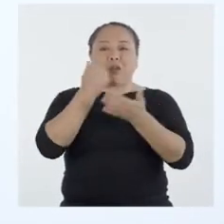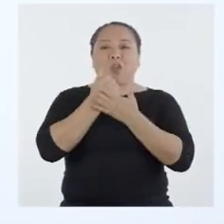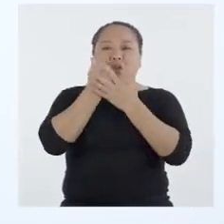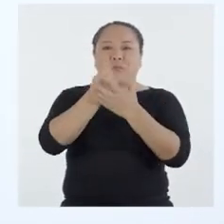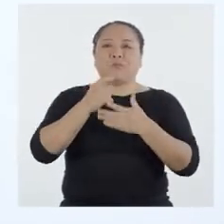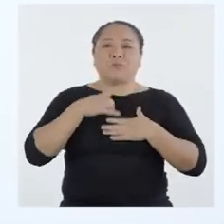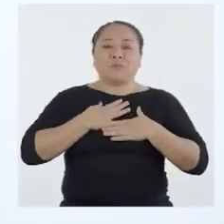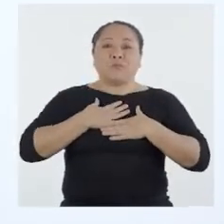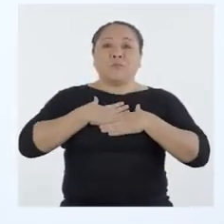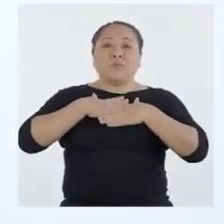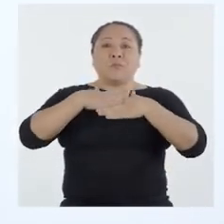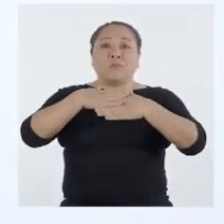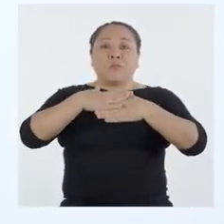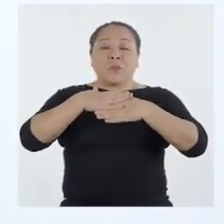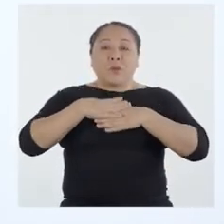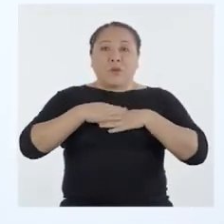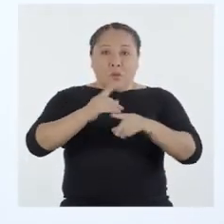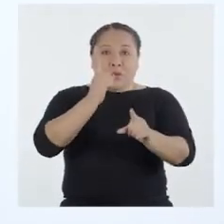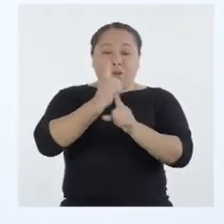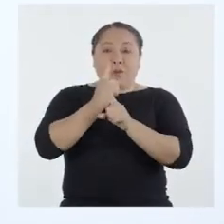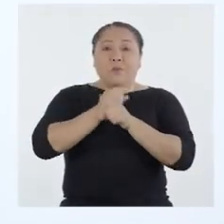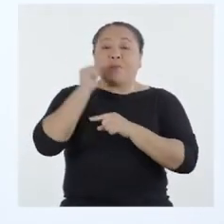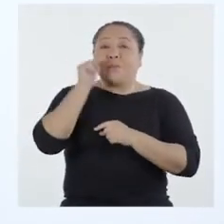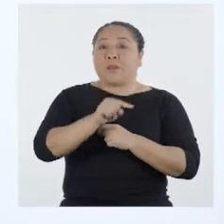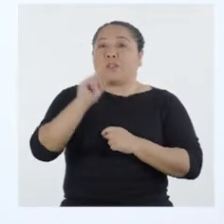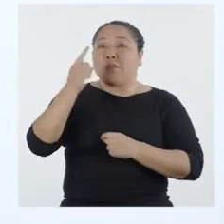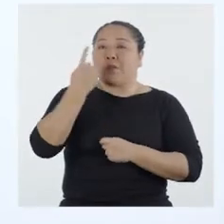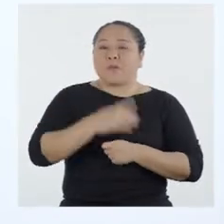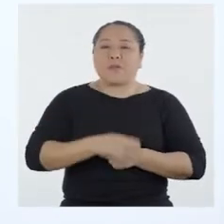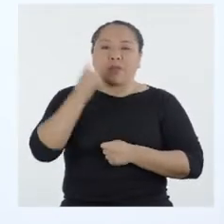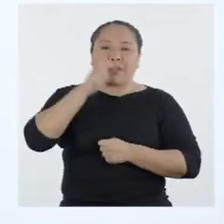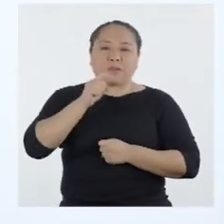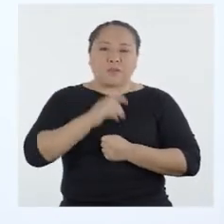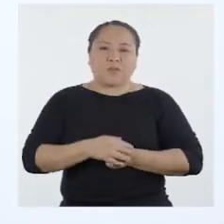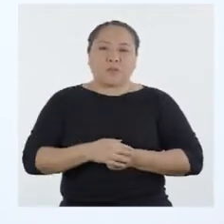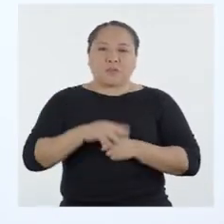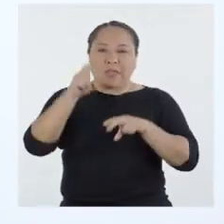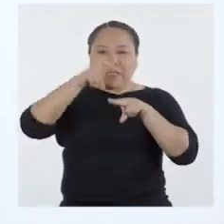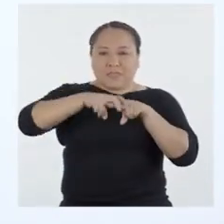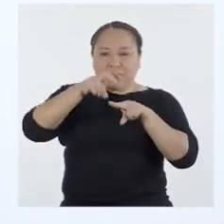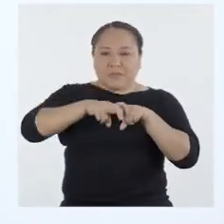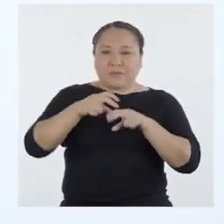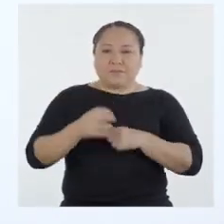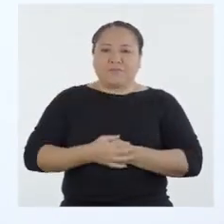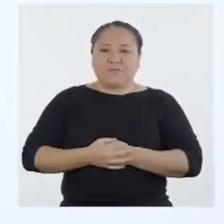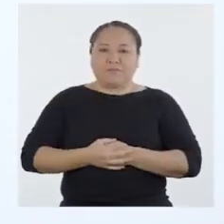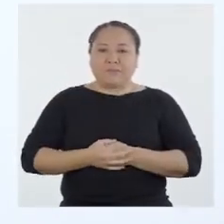a tener una respiración correcta. Para este primero, vamos a necesitar una silla.